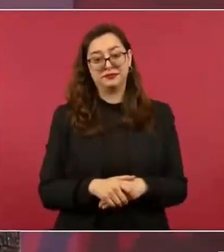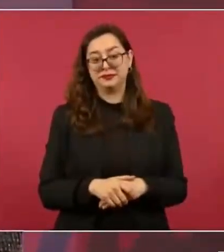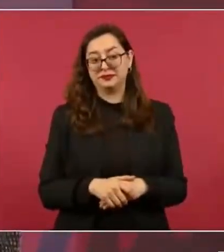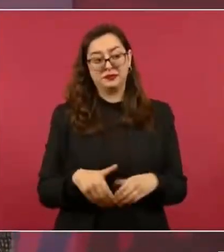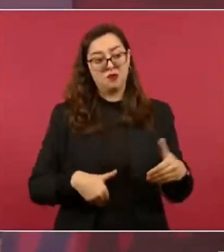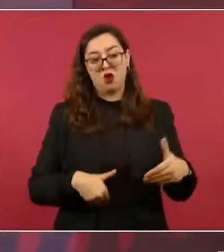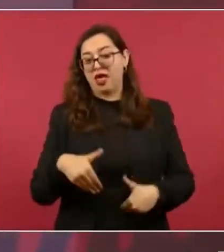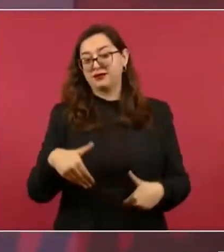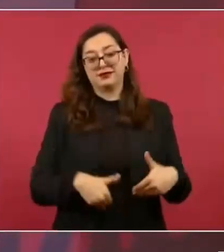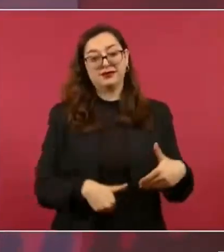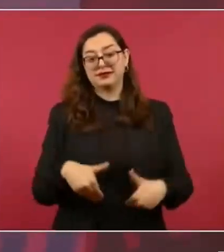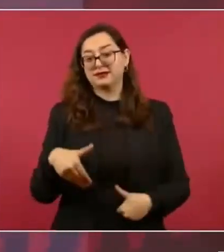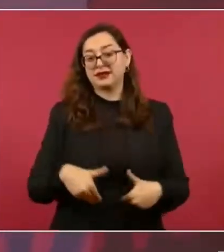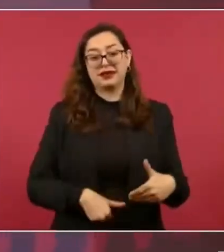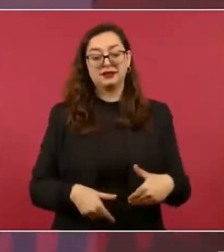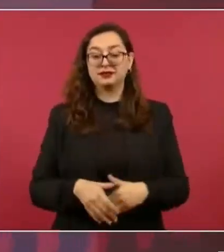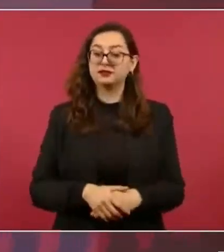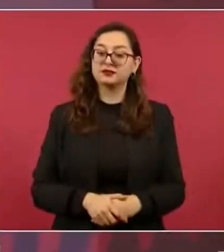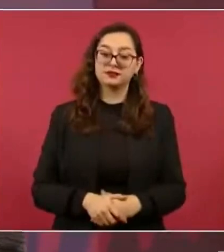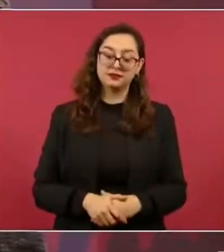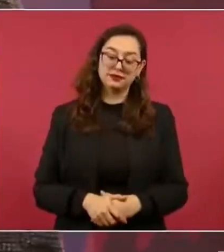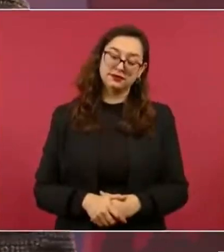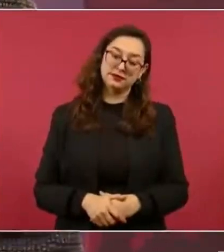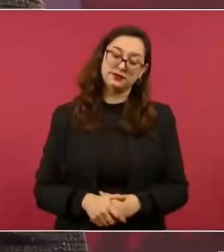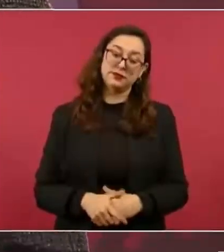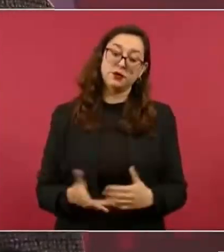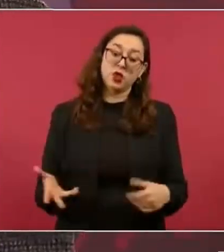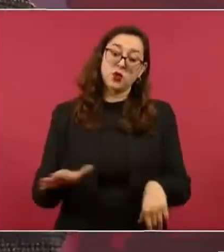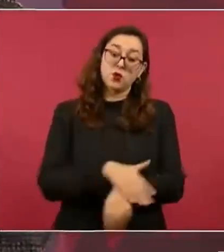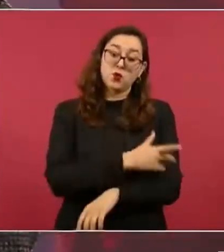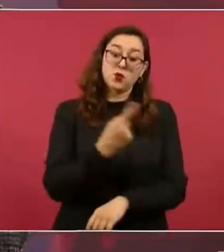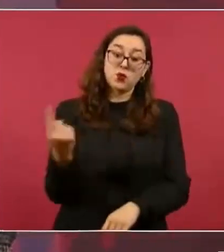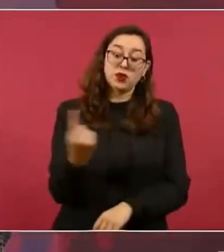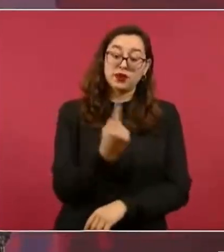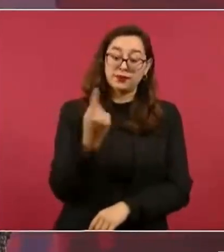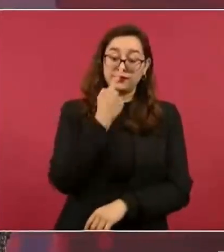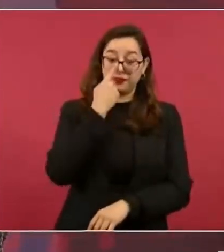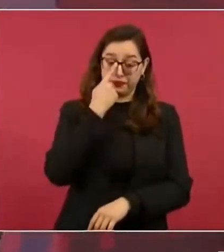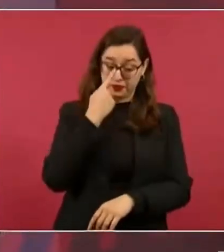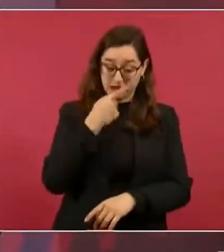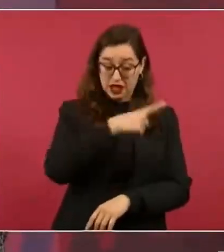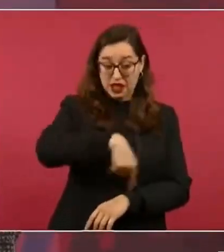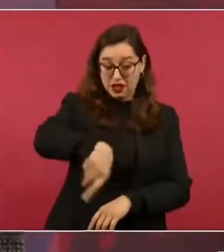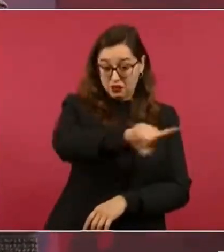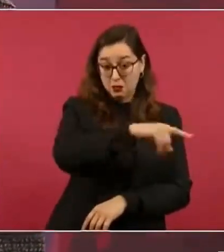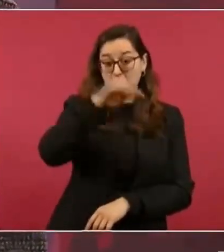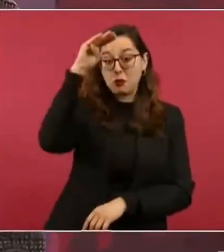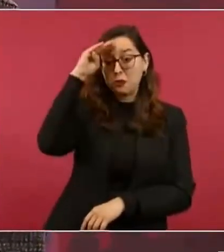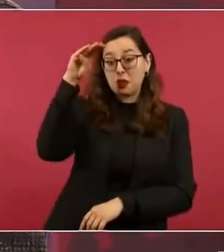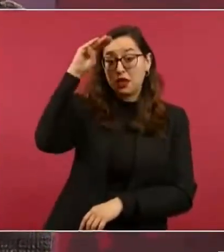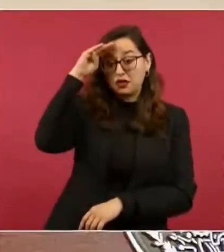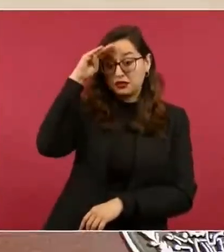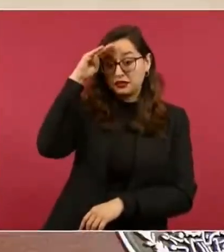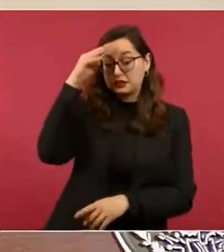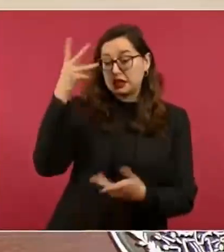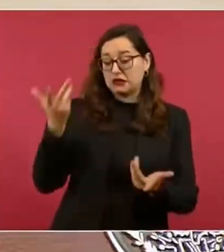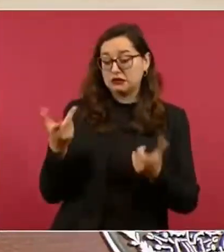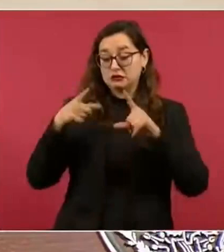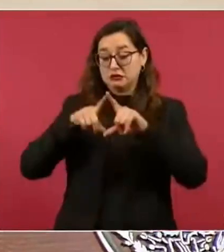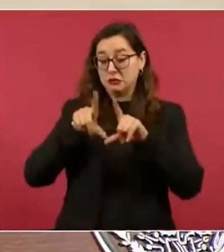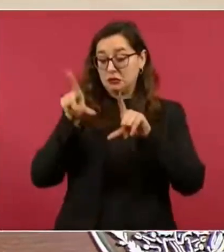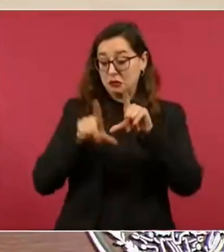a creer que México había nacido